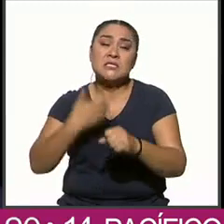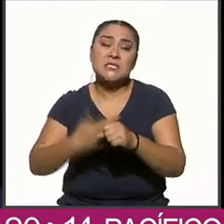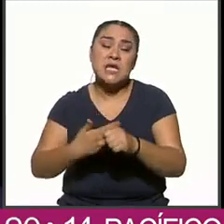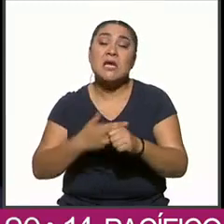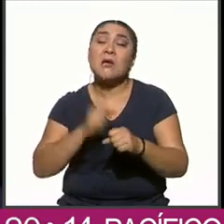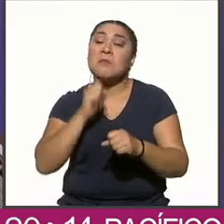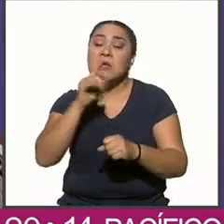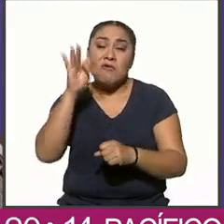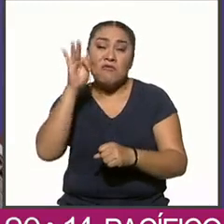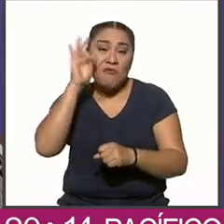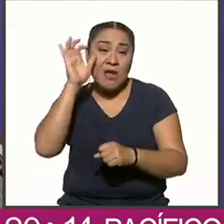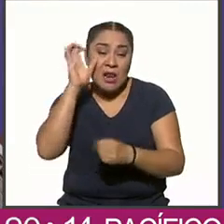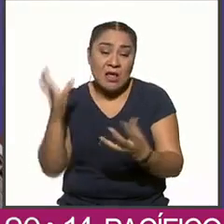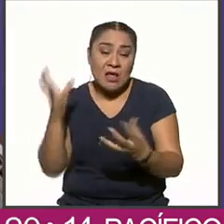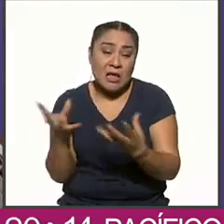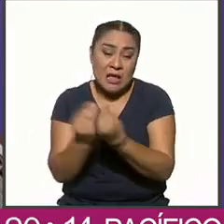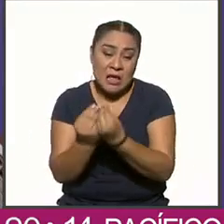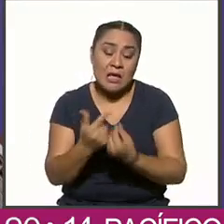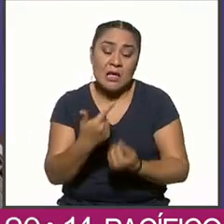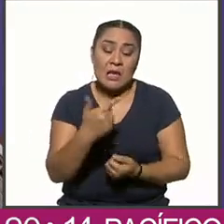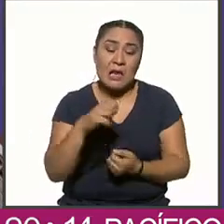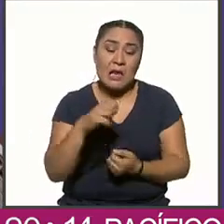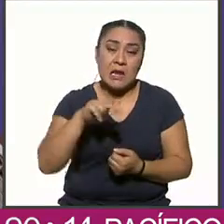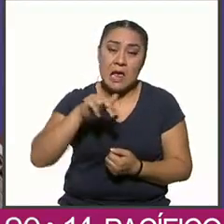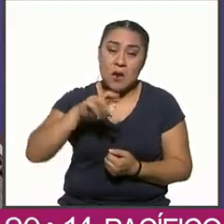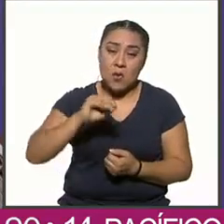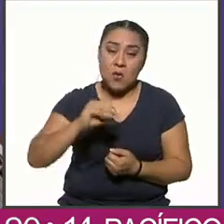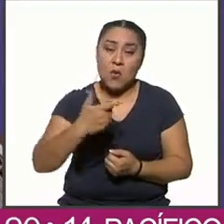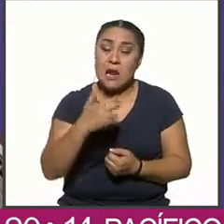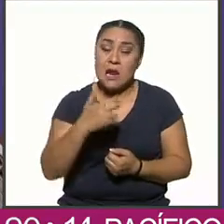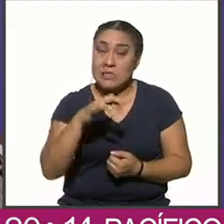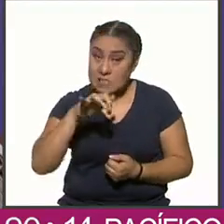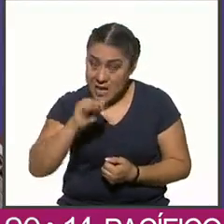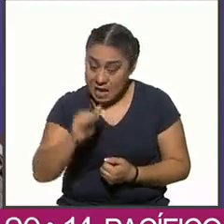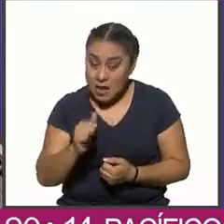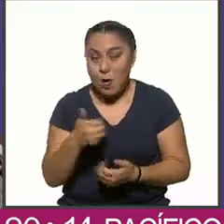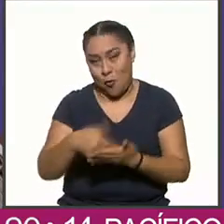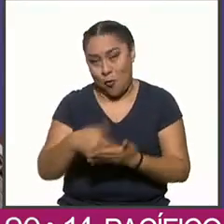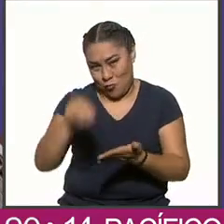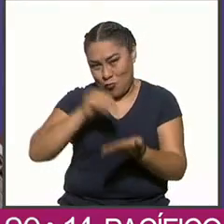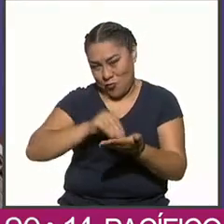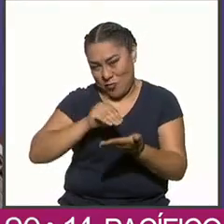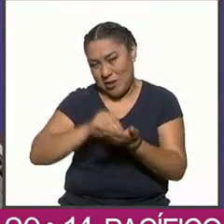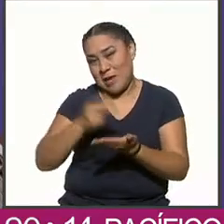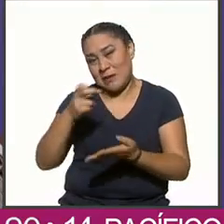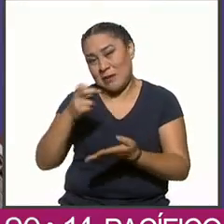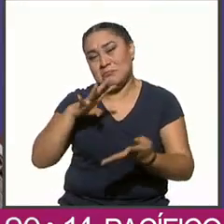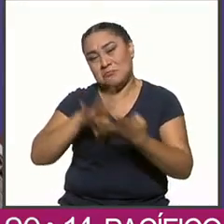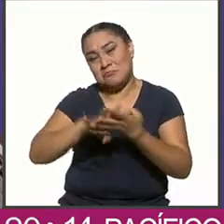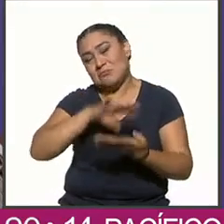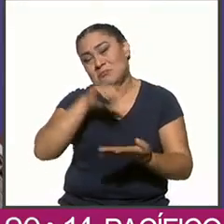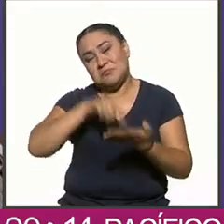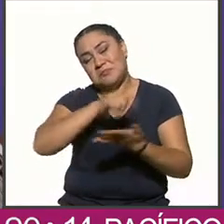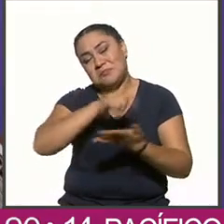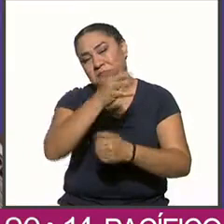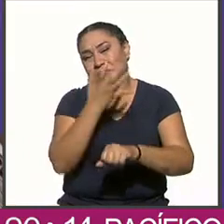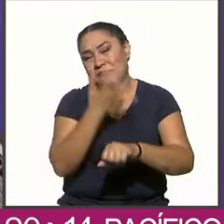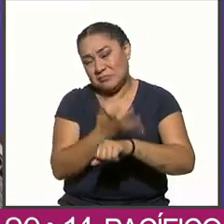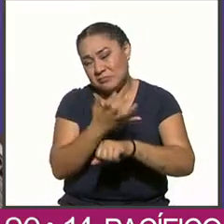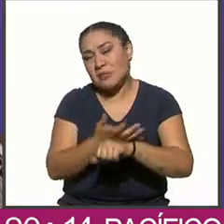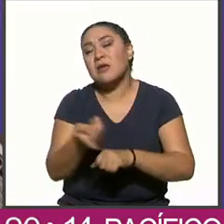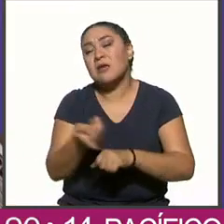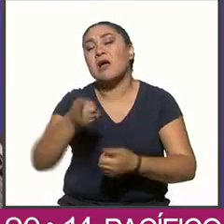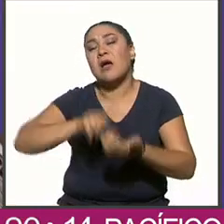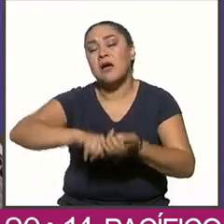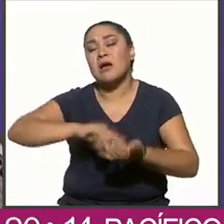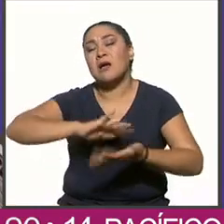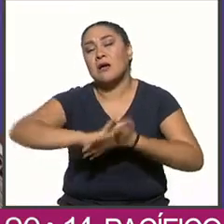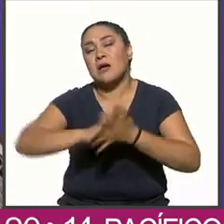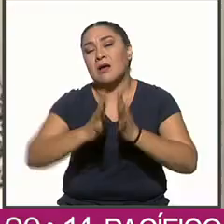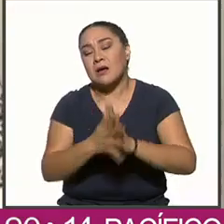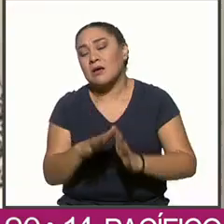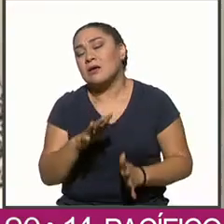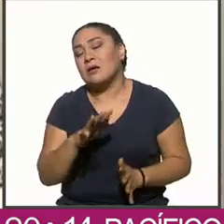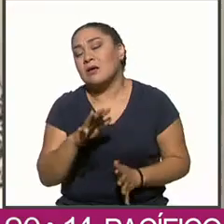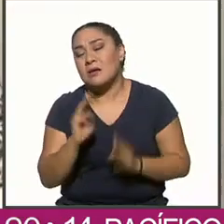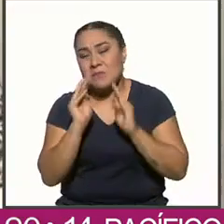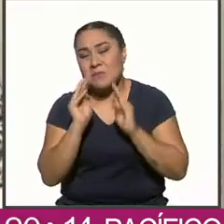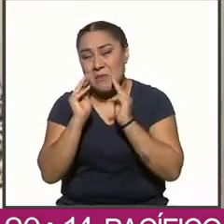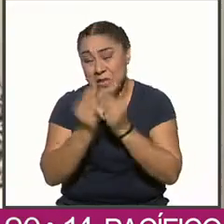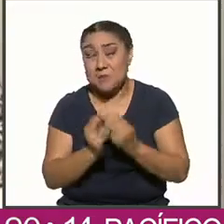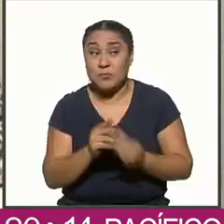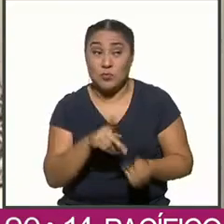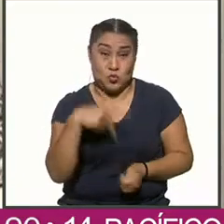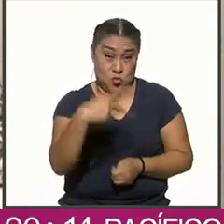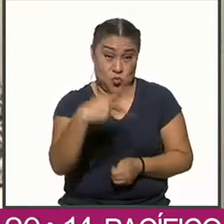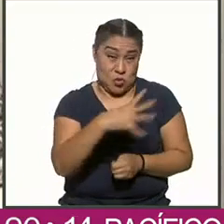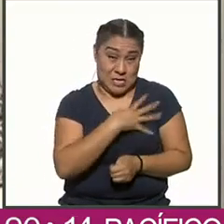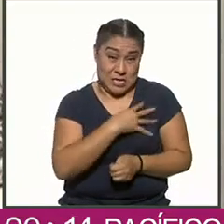Felipe Calderón, Genaro García Luna, actualmente preso en Estados Unidos por narcotráfico. De hecho, su hijo